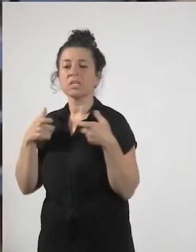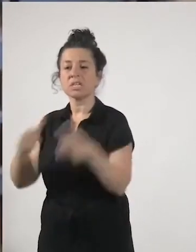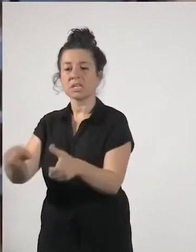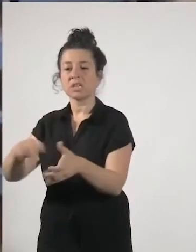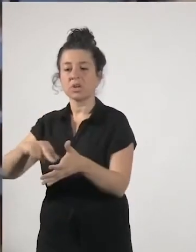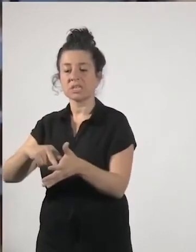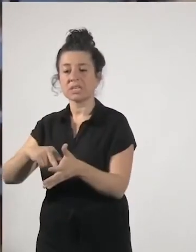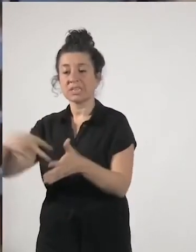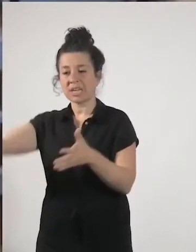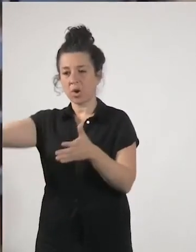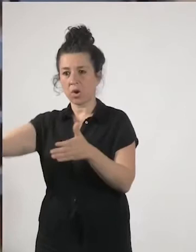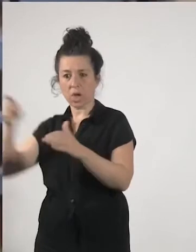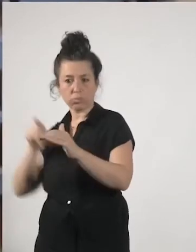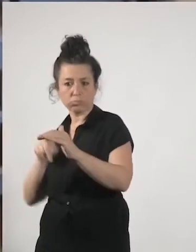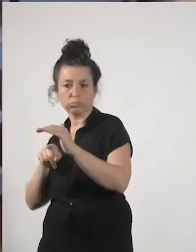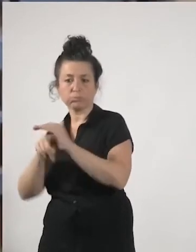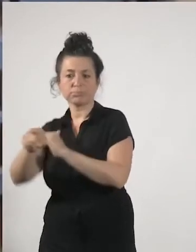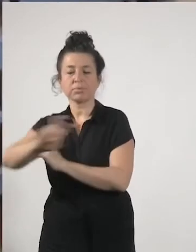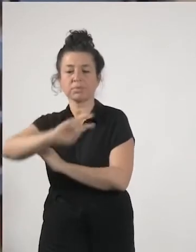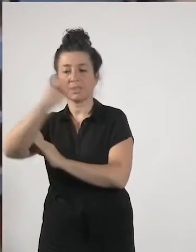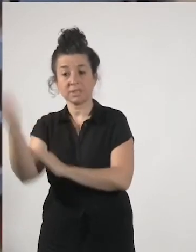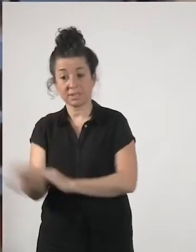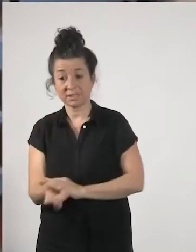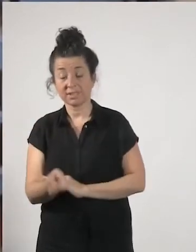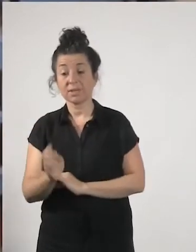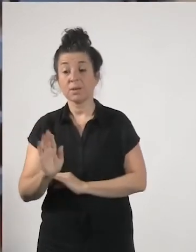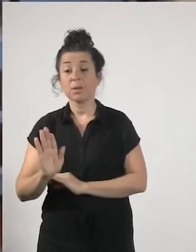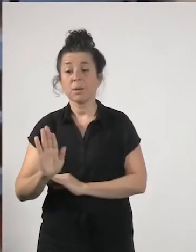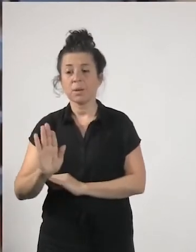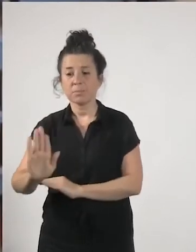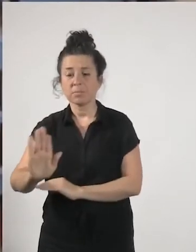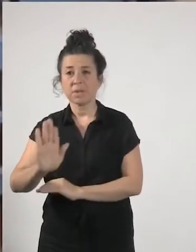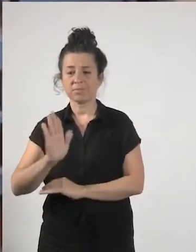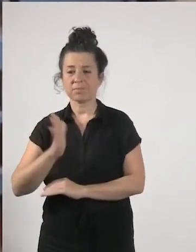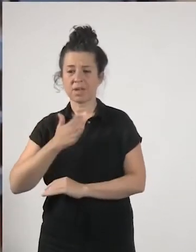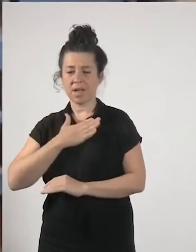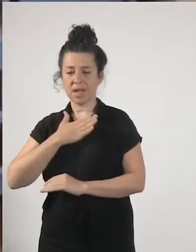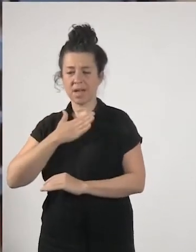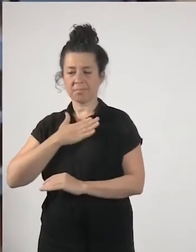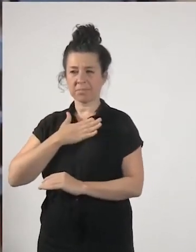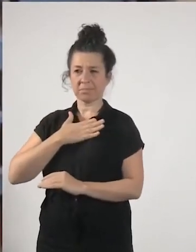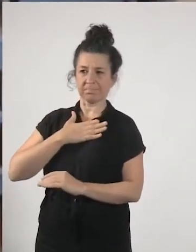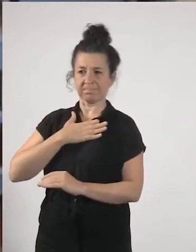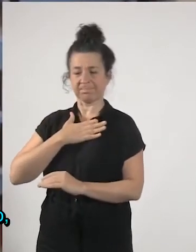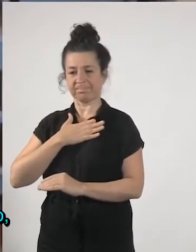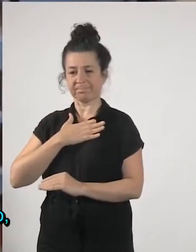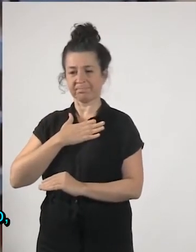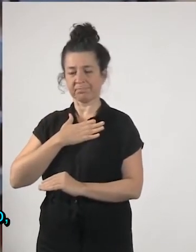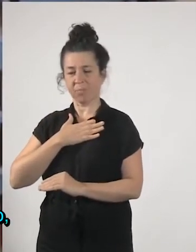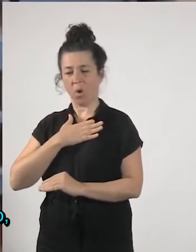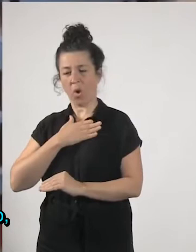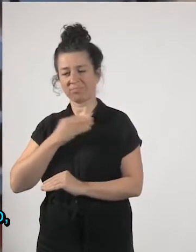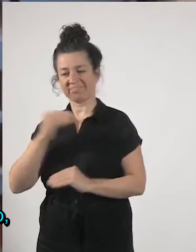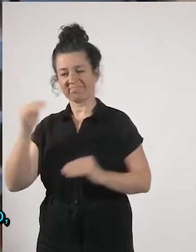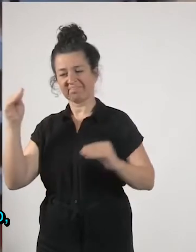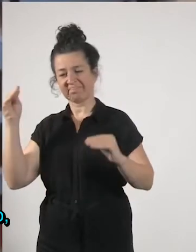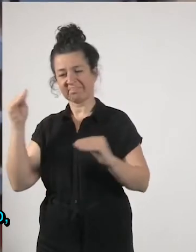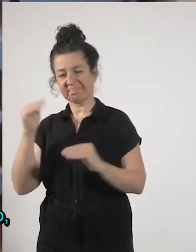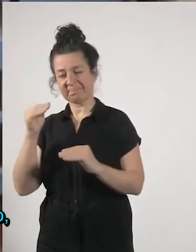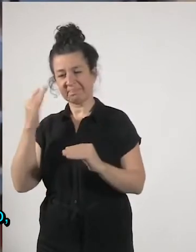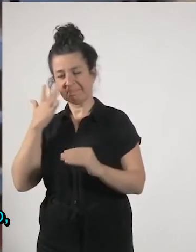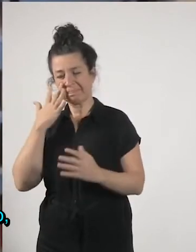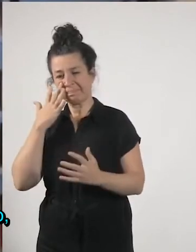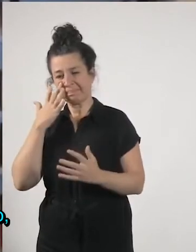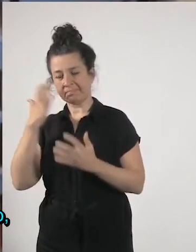avanzadas etcétera y a mí bueno me llamaba bastante la atención que entre estos sectores de futuro